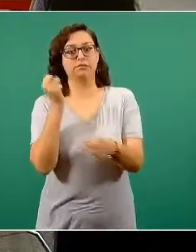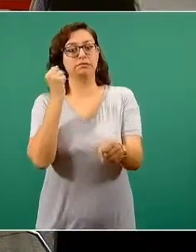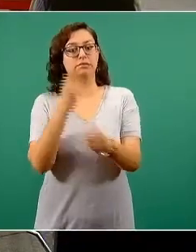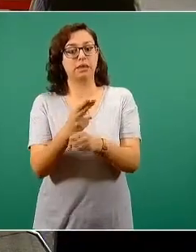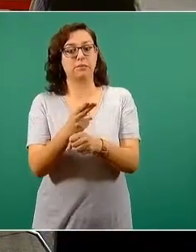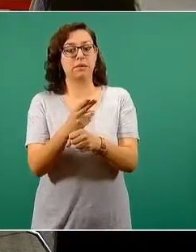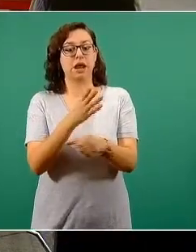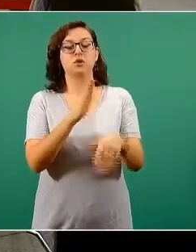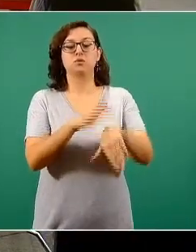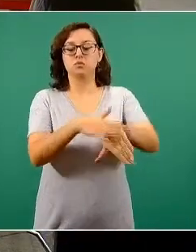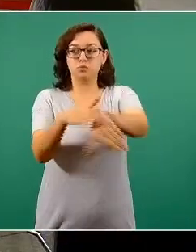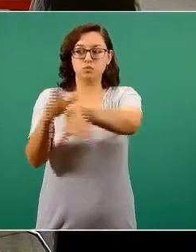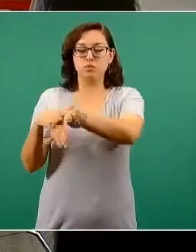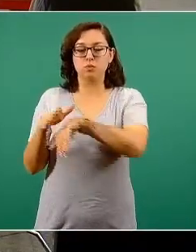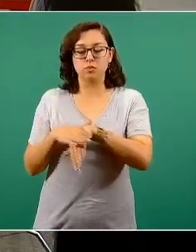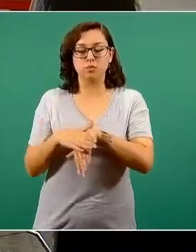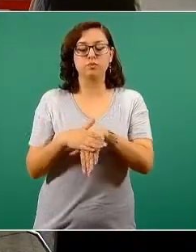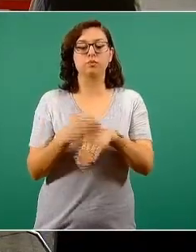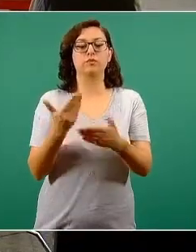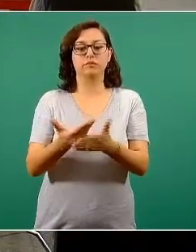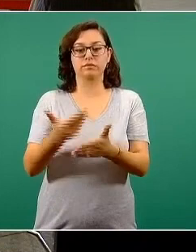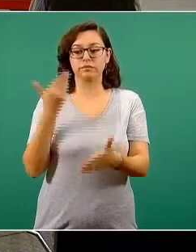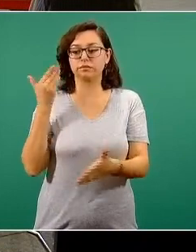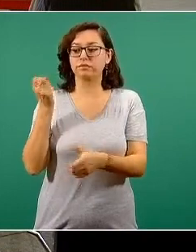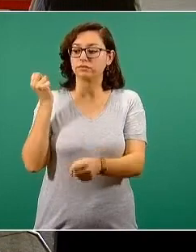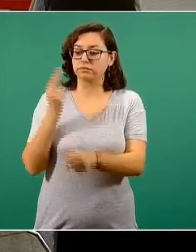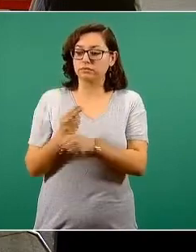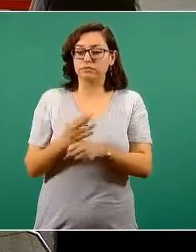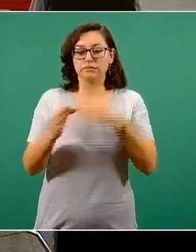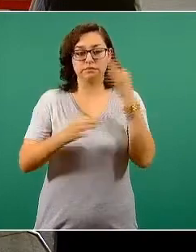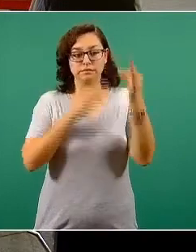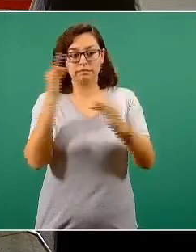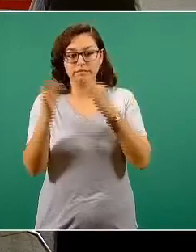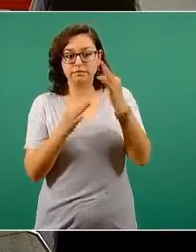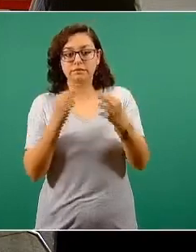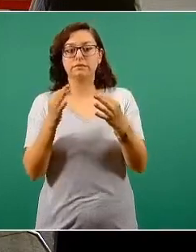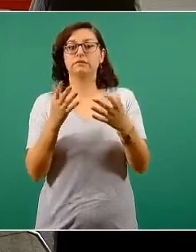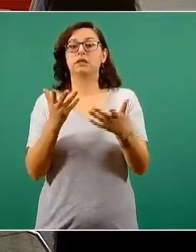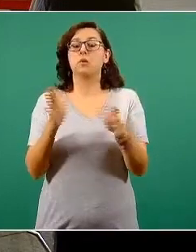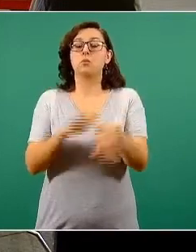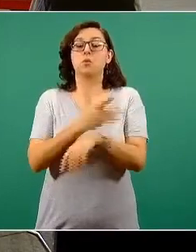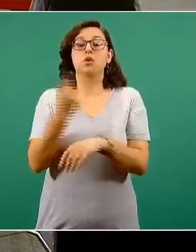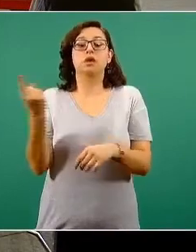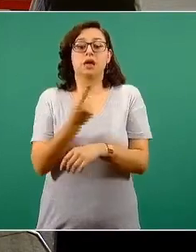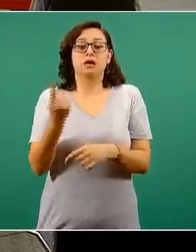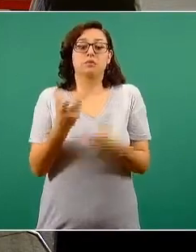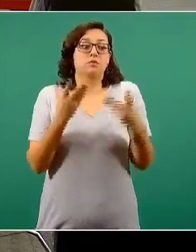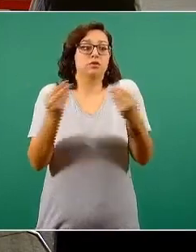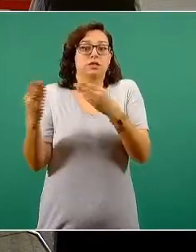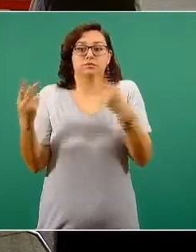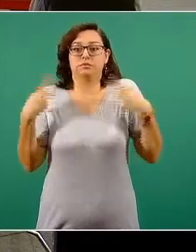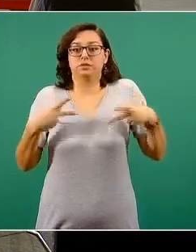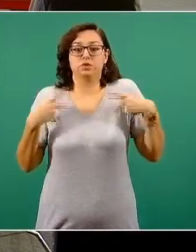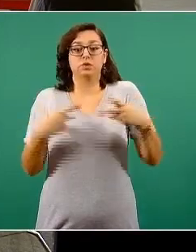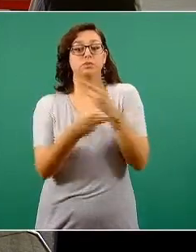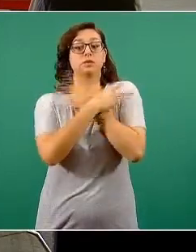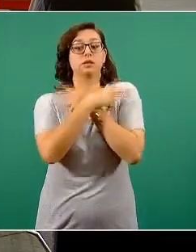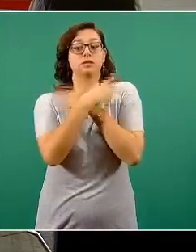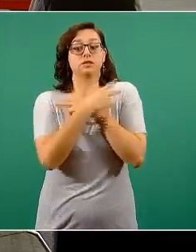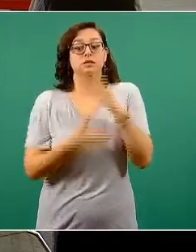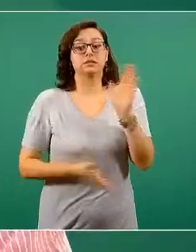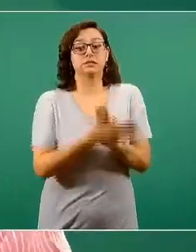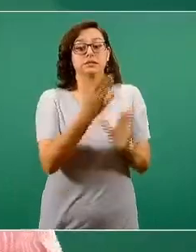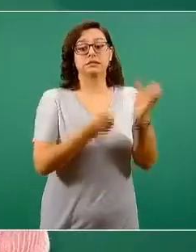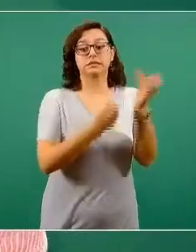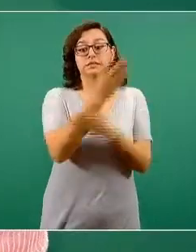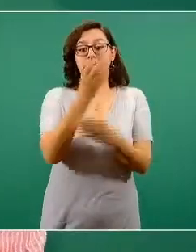advertimos antes de ese periodo en el que hay un receso, hay movilización de personas en grandes cantidades, es porque queríamos